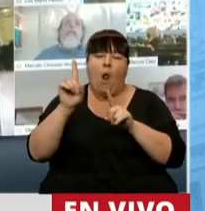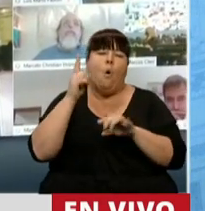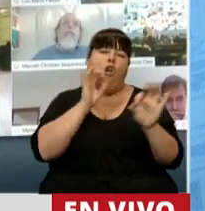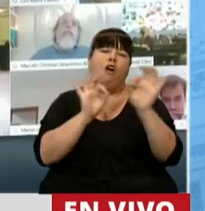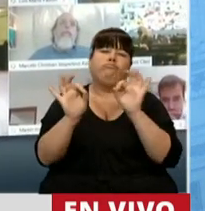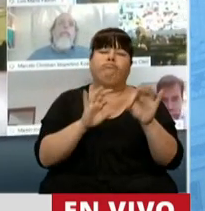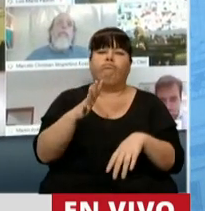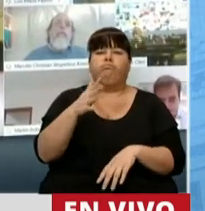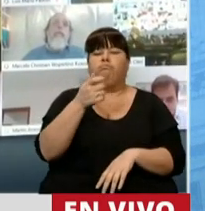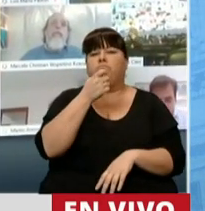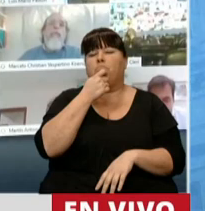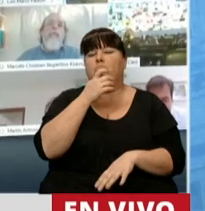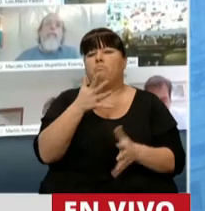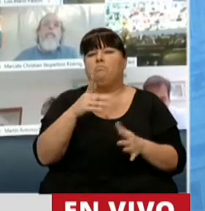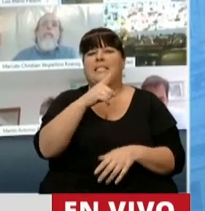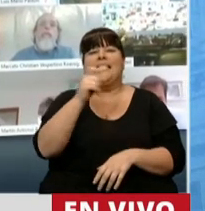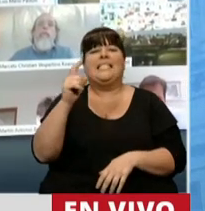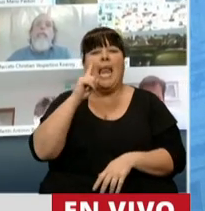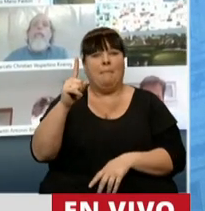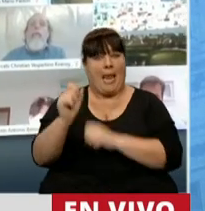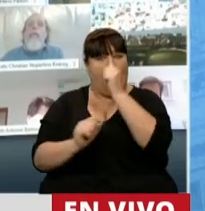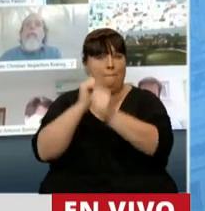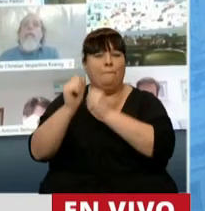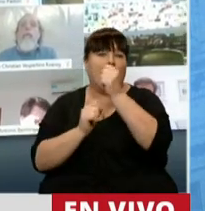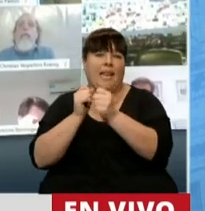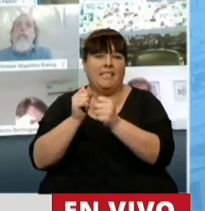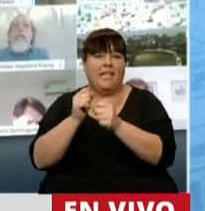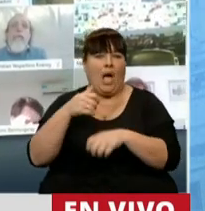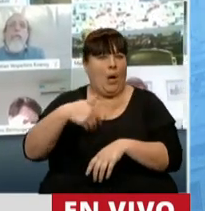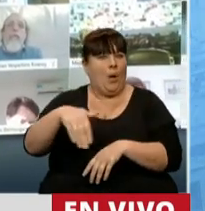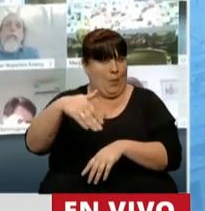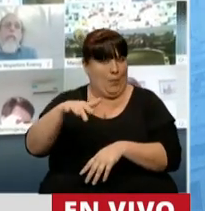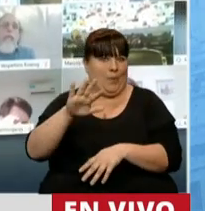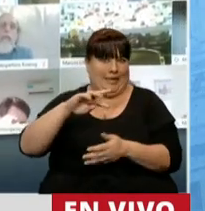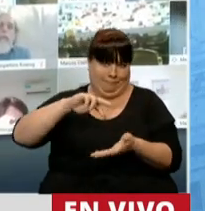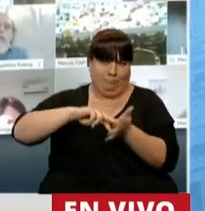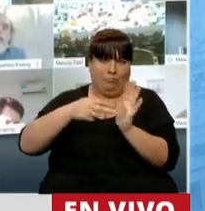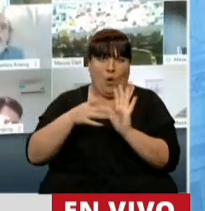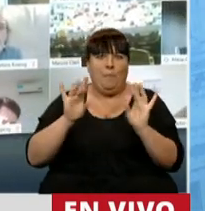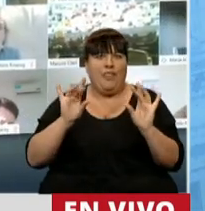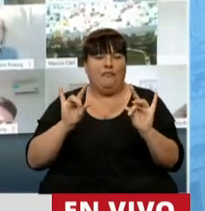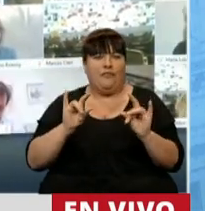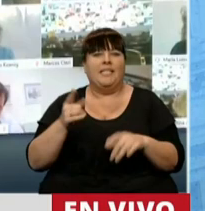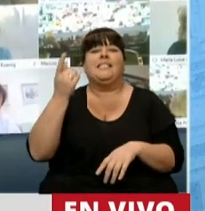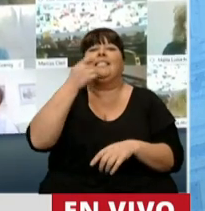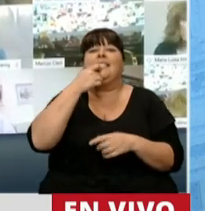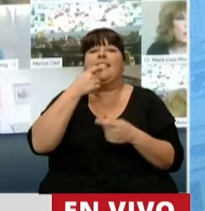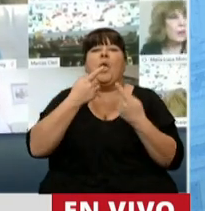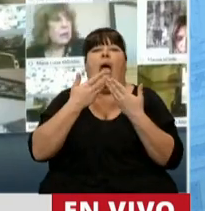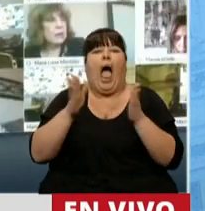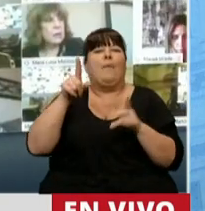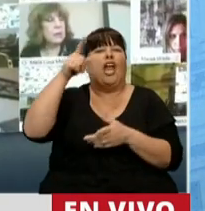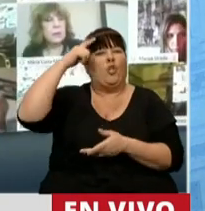calculan que aproximadamente 100.000 empresas van a estar complicadas cuando se abran los